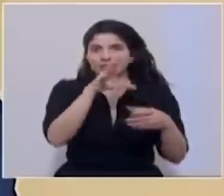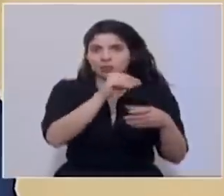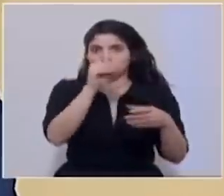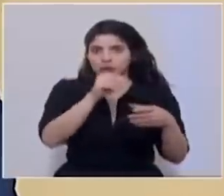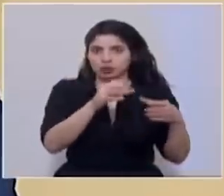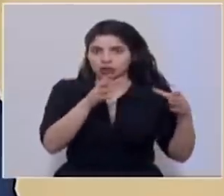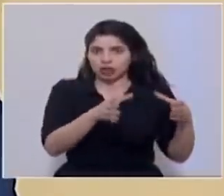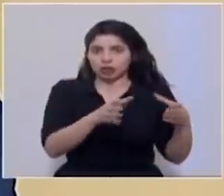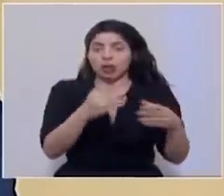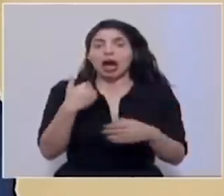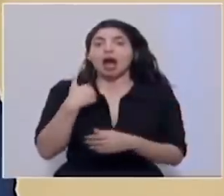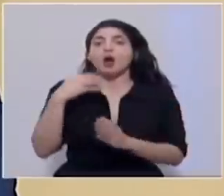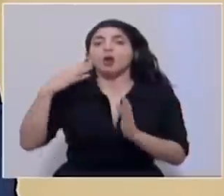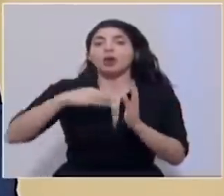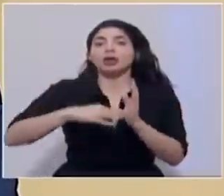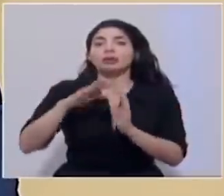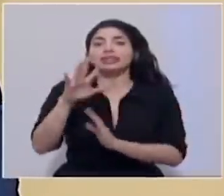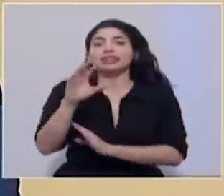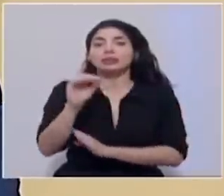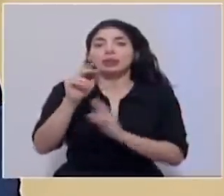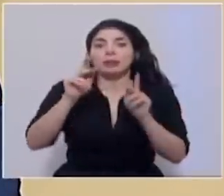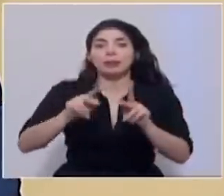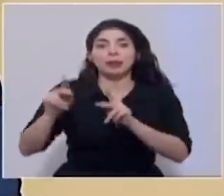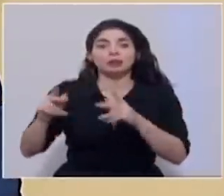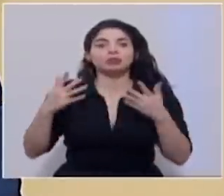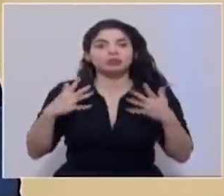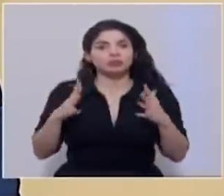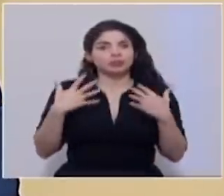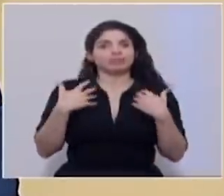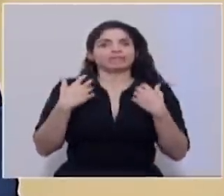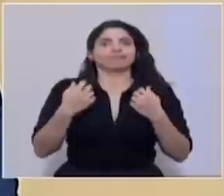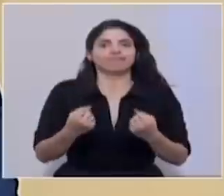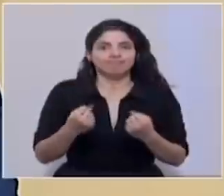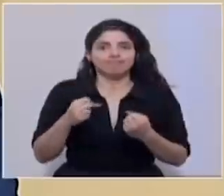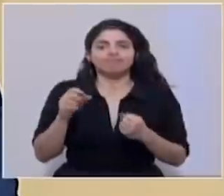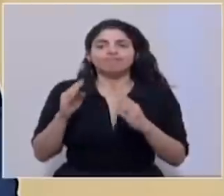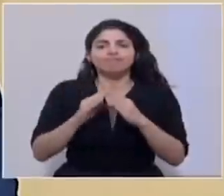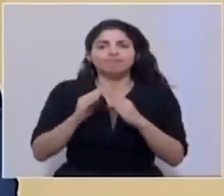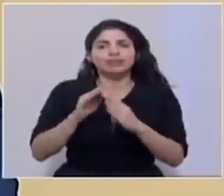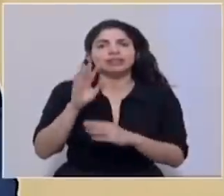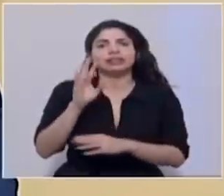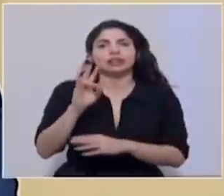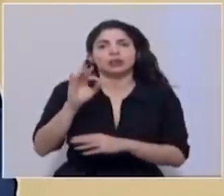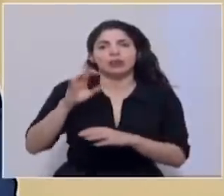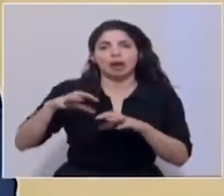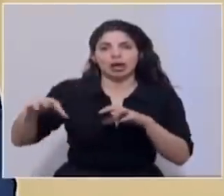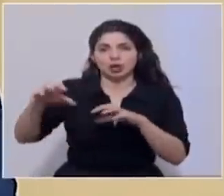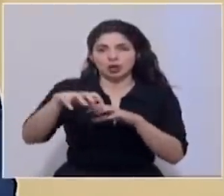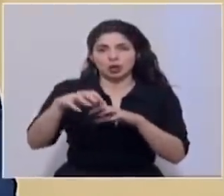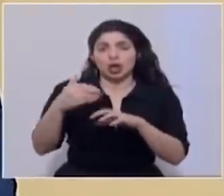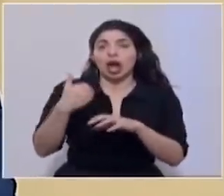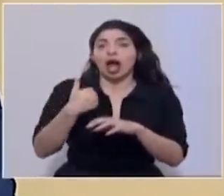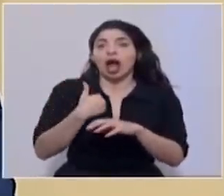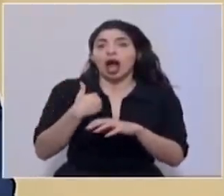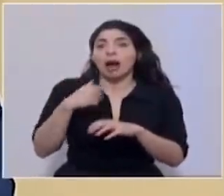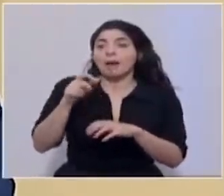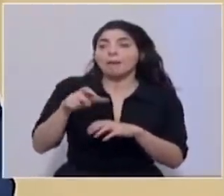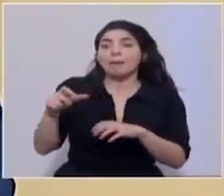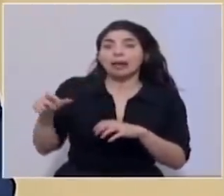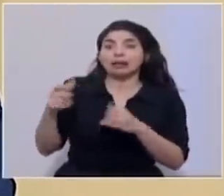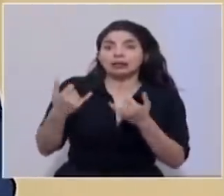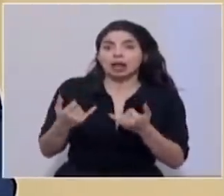registran cuatro mil 50 personas recuperadas en 79 cantones. Tenemos una cantidad de personas